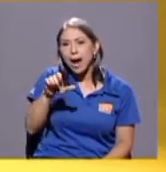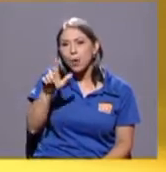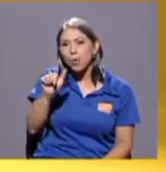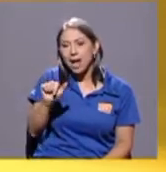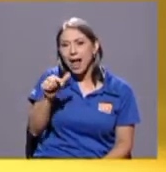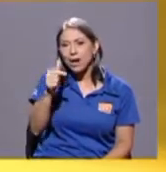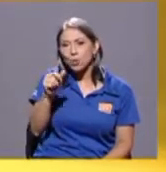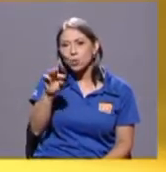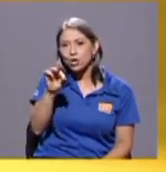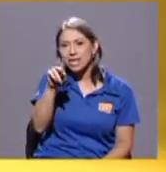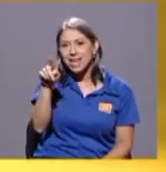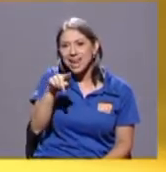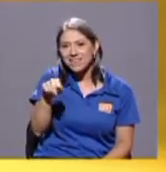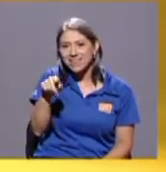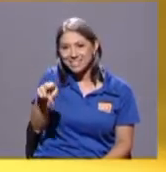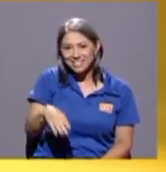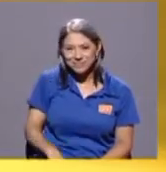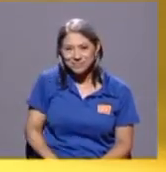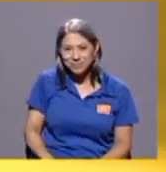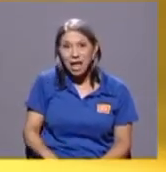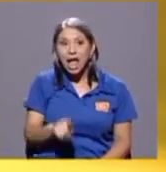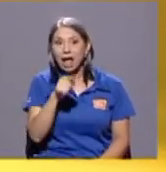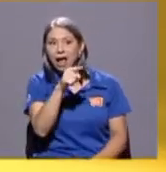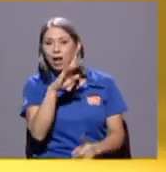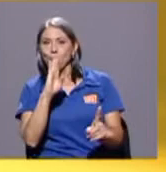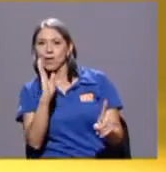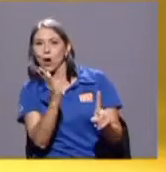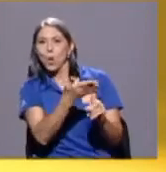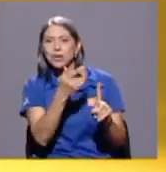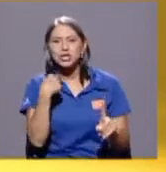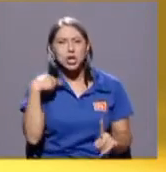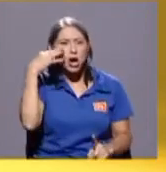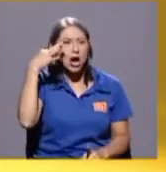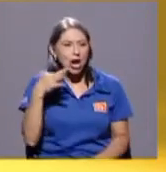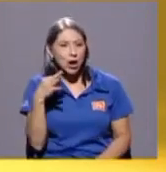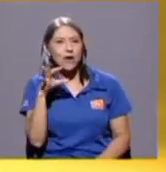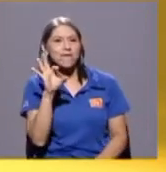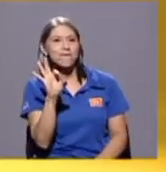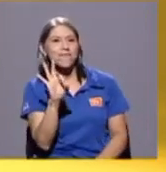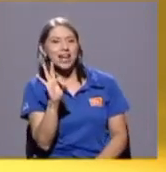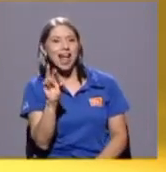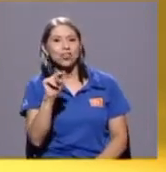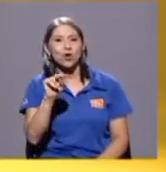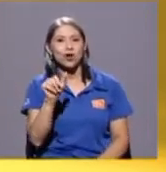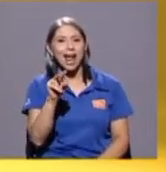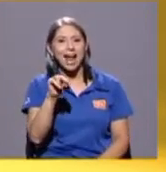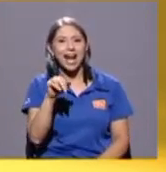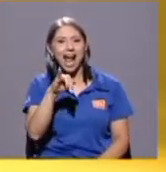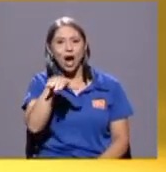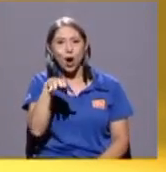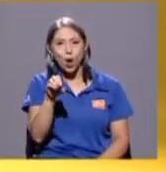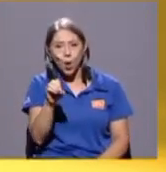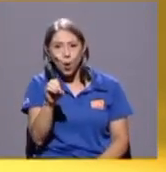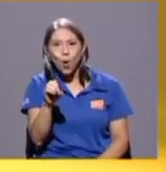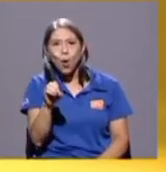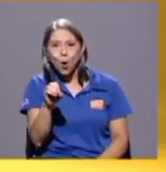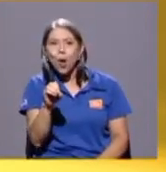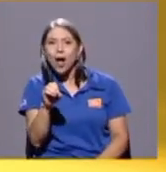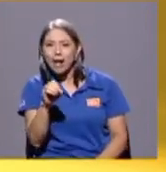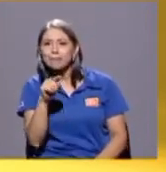sospecho que Fernando Naranjo estuvo muy en el centro de convencerlo de que